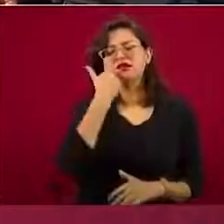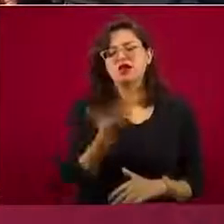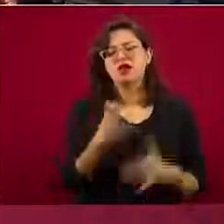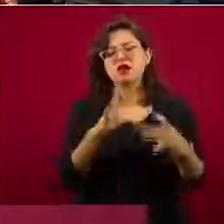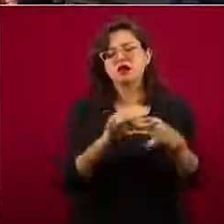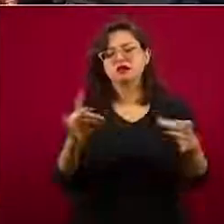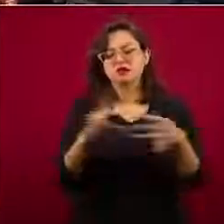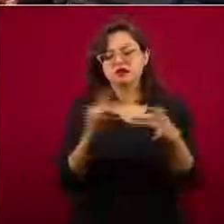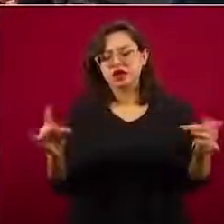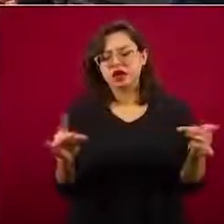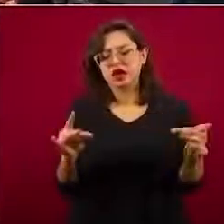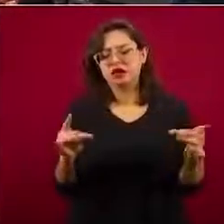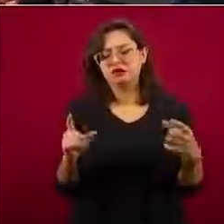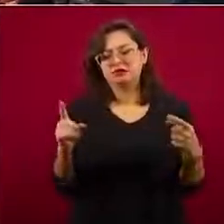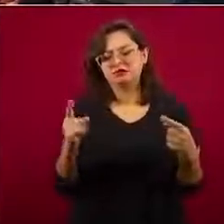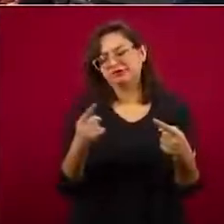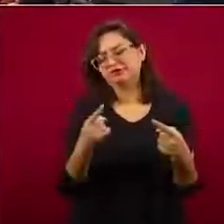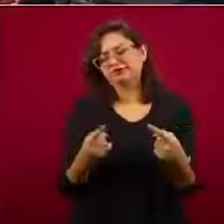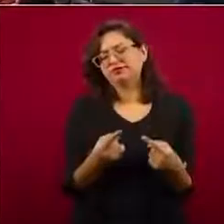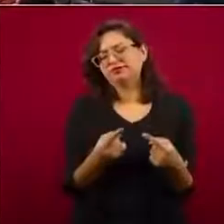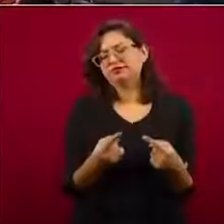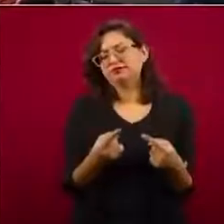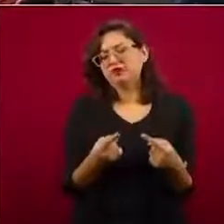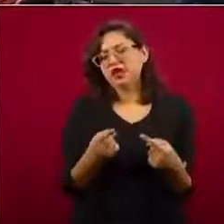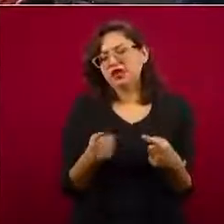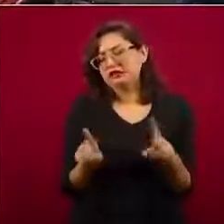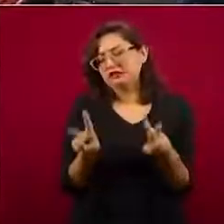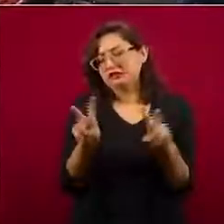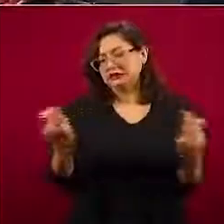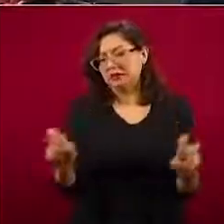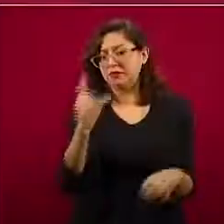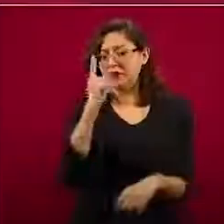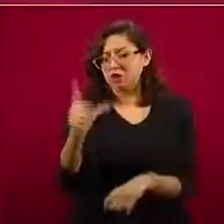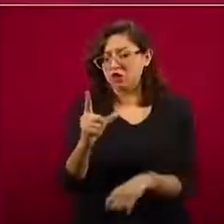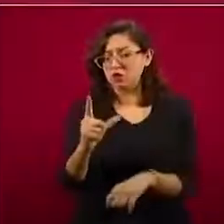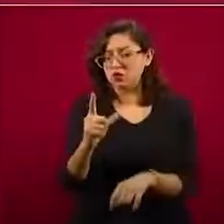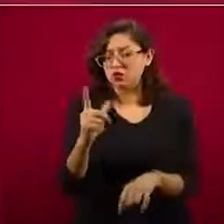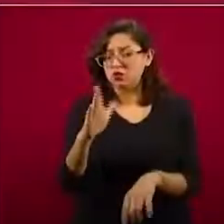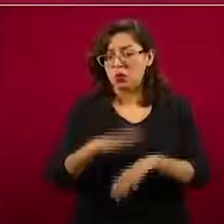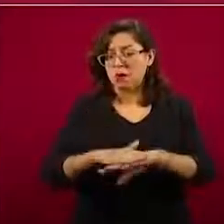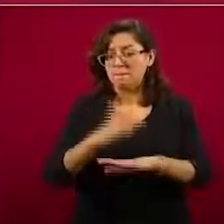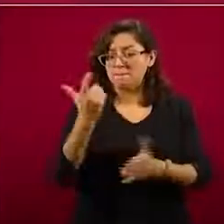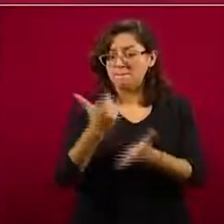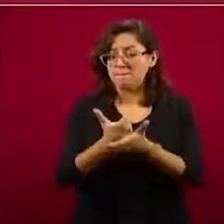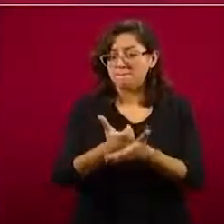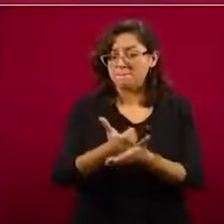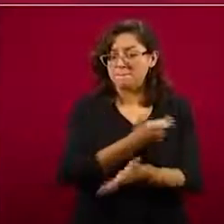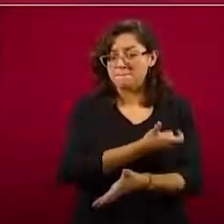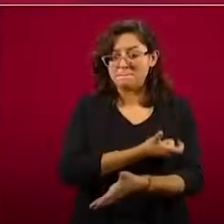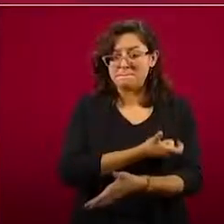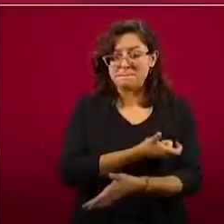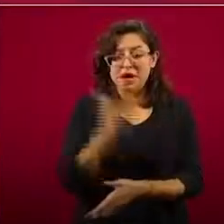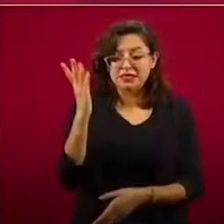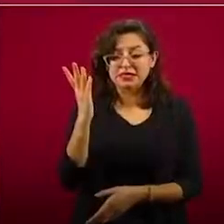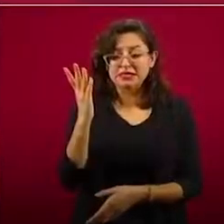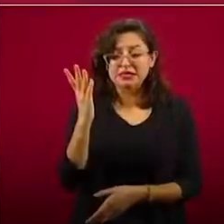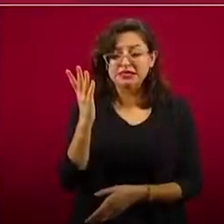cumpliendo el compromiso de no aumentar el precio